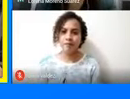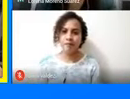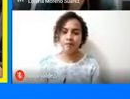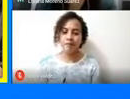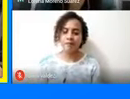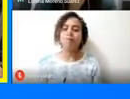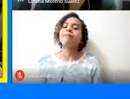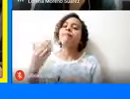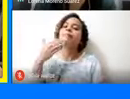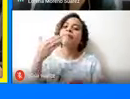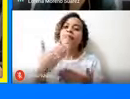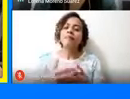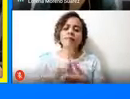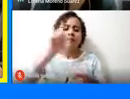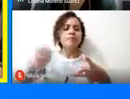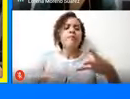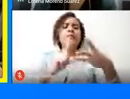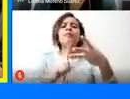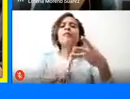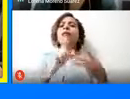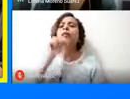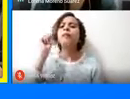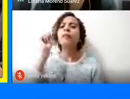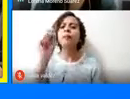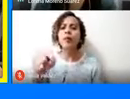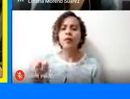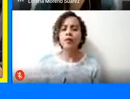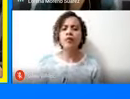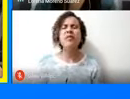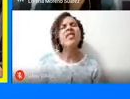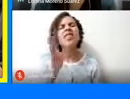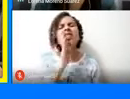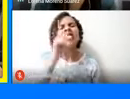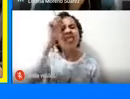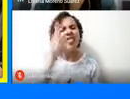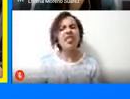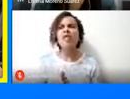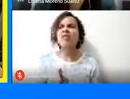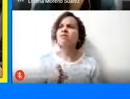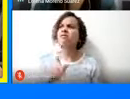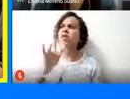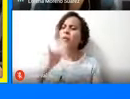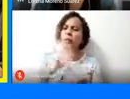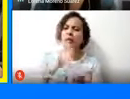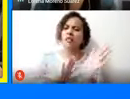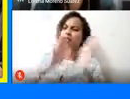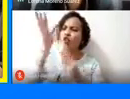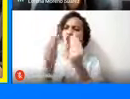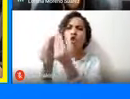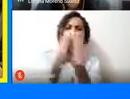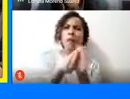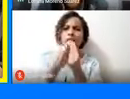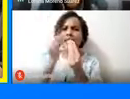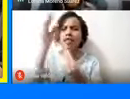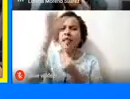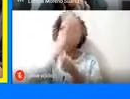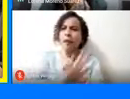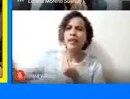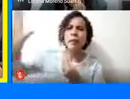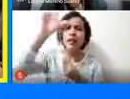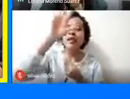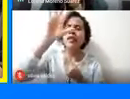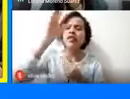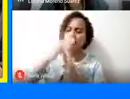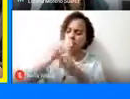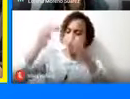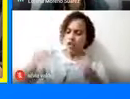Gracias. Y la tercera pregunta, ¿quién debe participar en los comités departamentales de seguridad turística